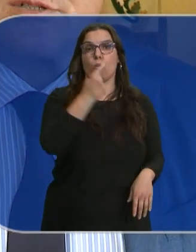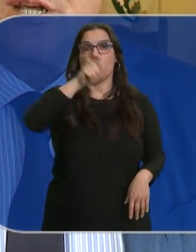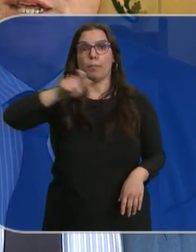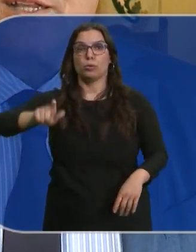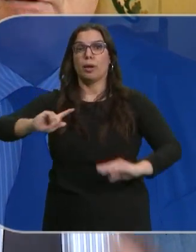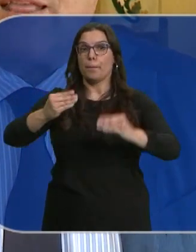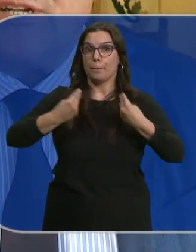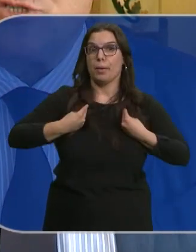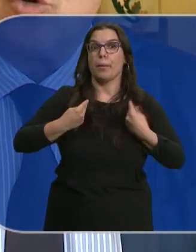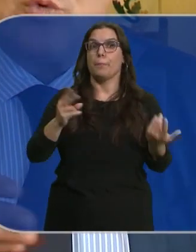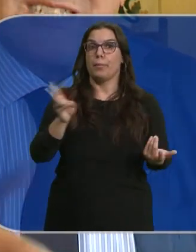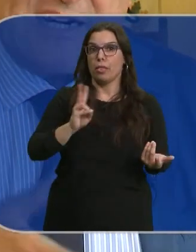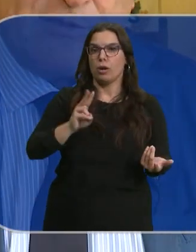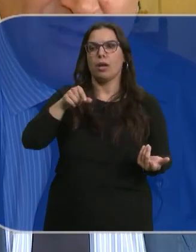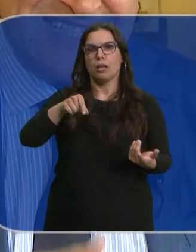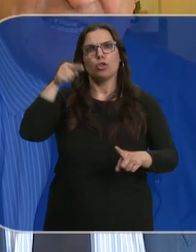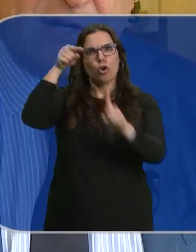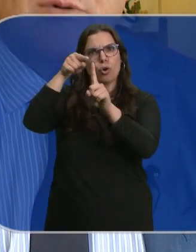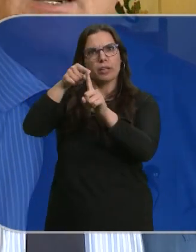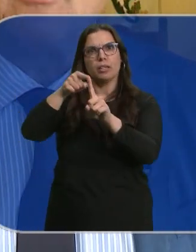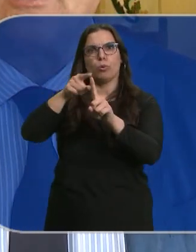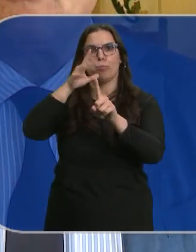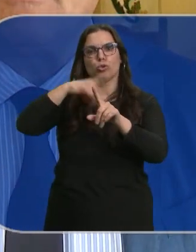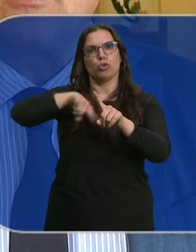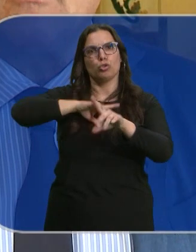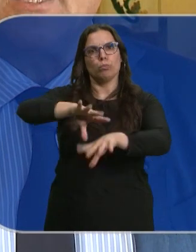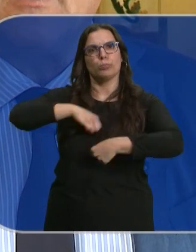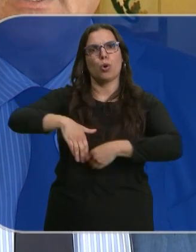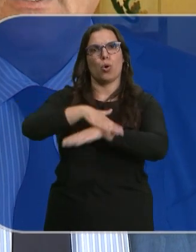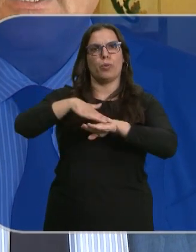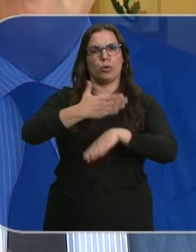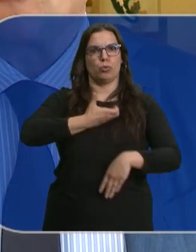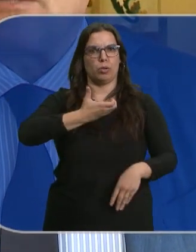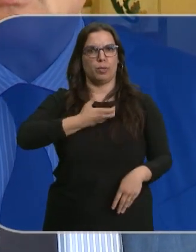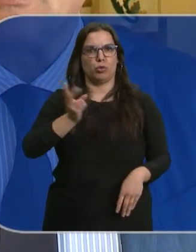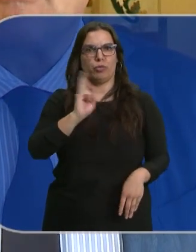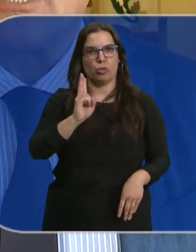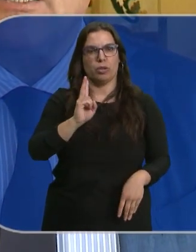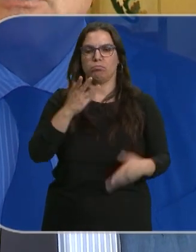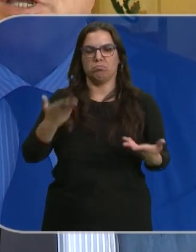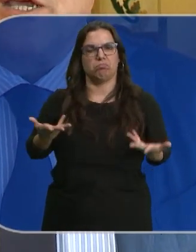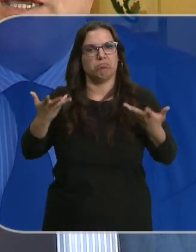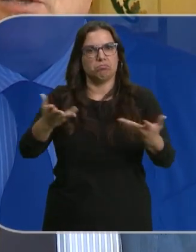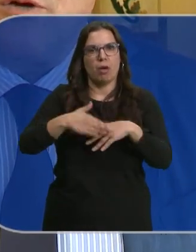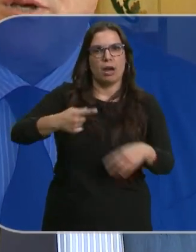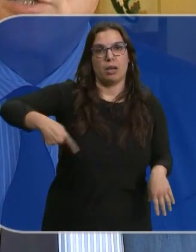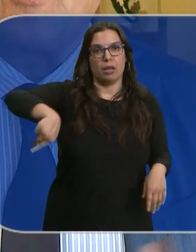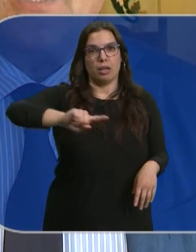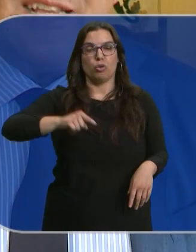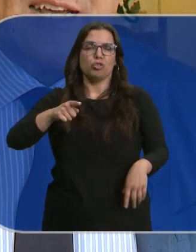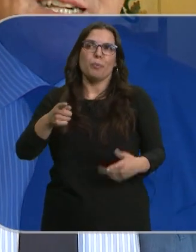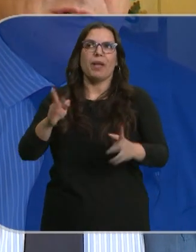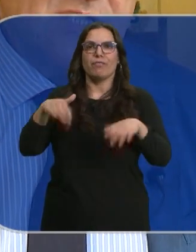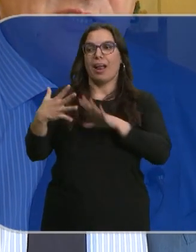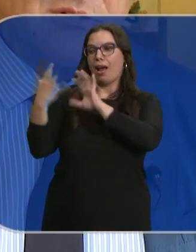vecinos de Valladolid son nuestra razón de estar gobernando el ayuntamiento de Valladolid y, por tanto, nos debemos a ello. Y yo creo que eso